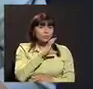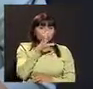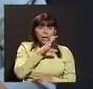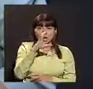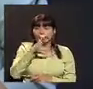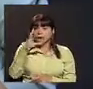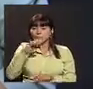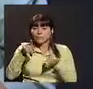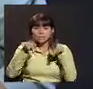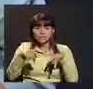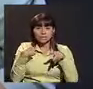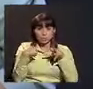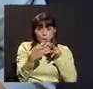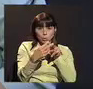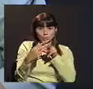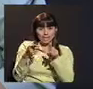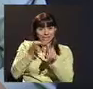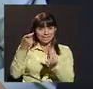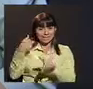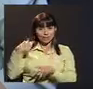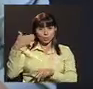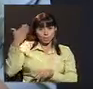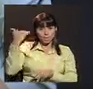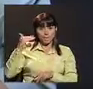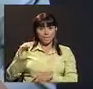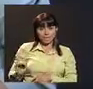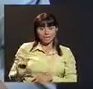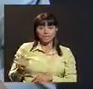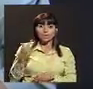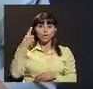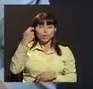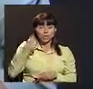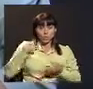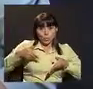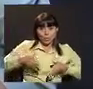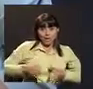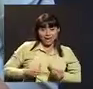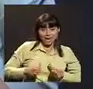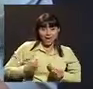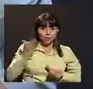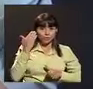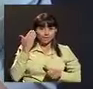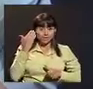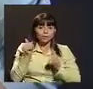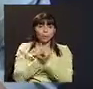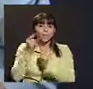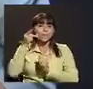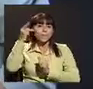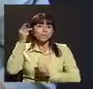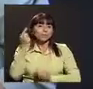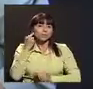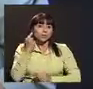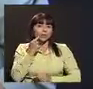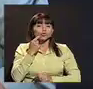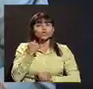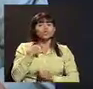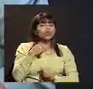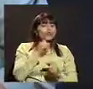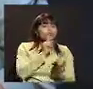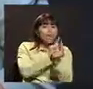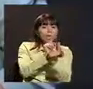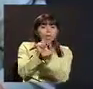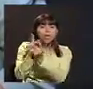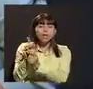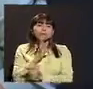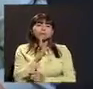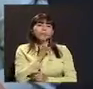a los que yo conocía cuando yo estaba pequeña, porque en mi caso yo soy hija oyente de Padres Sordos y empecé a